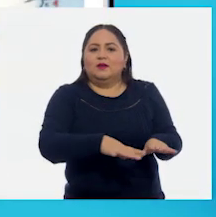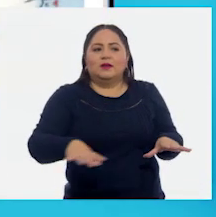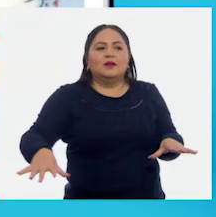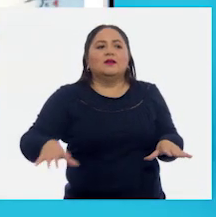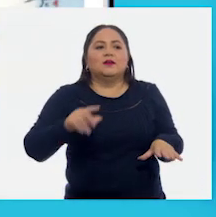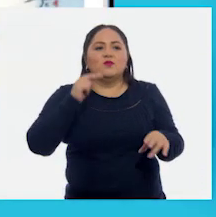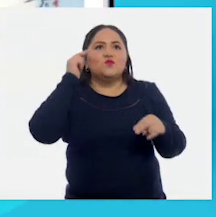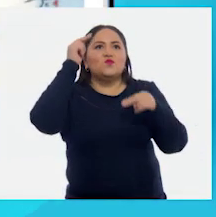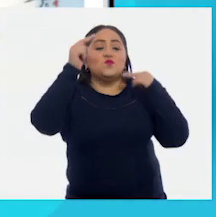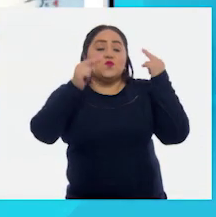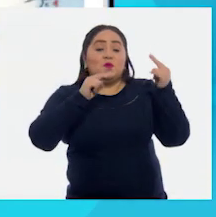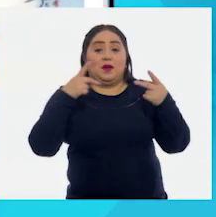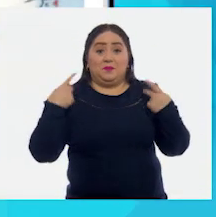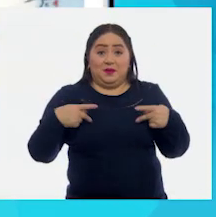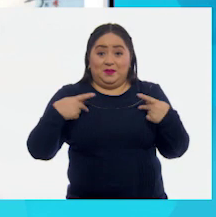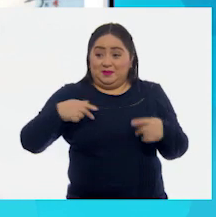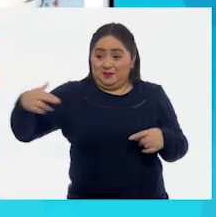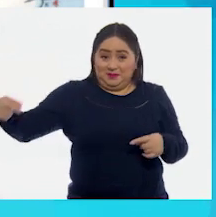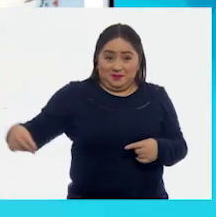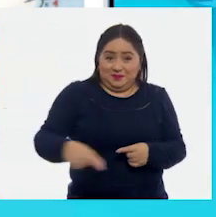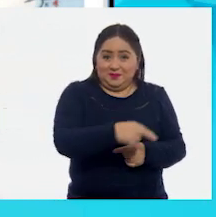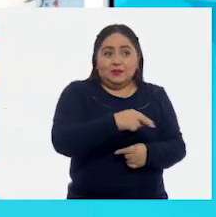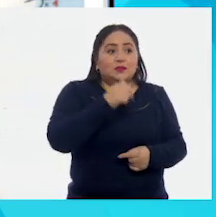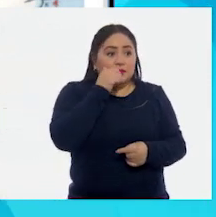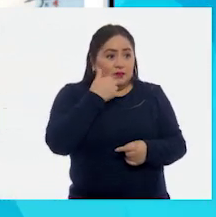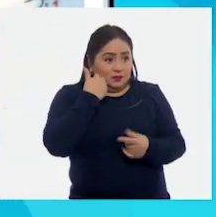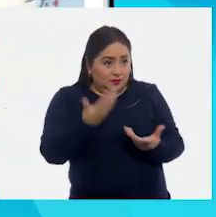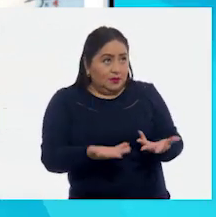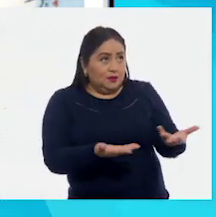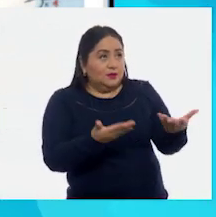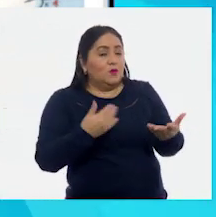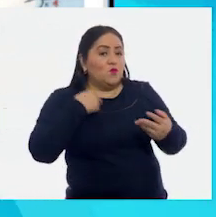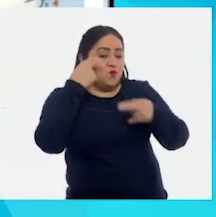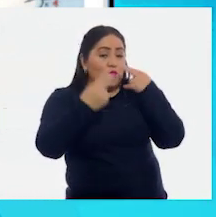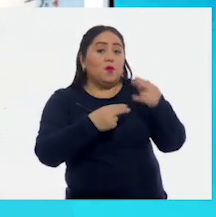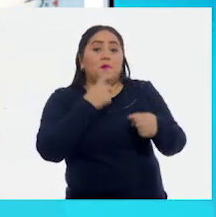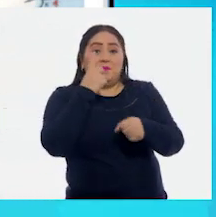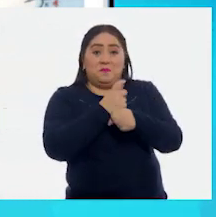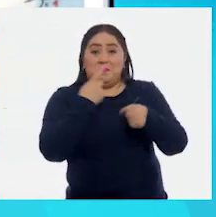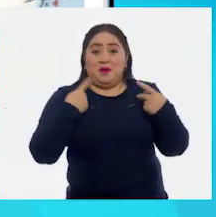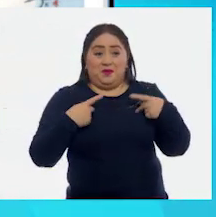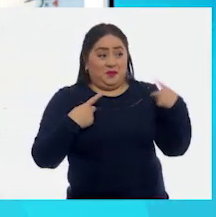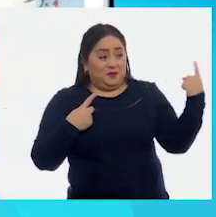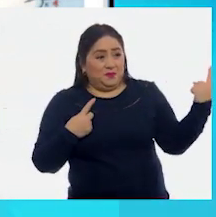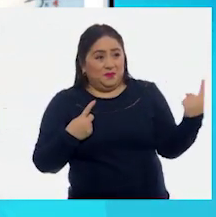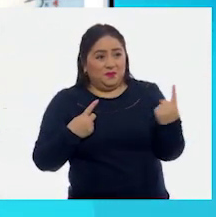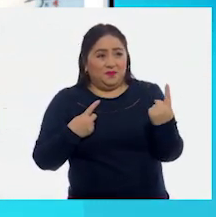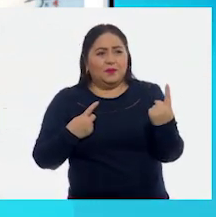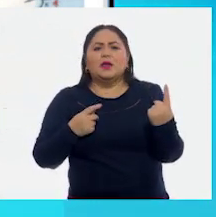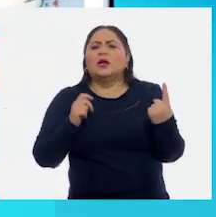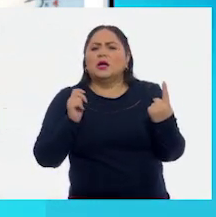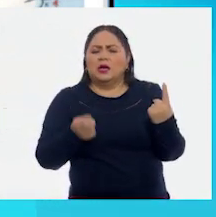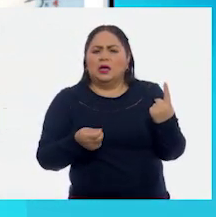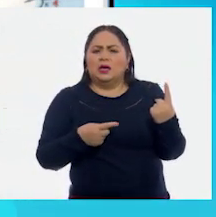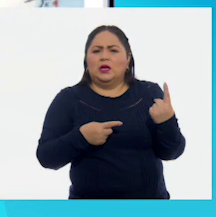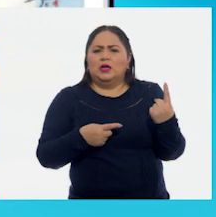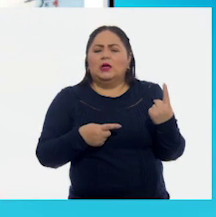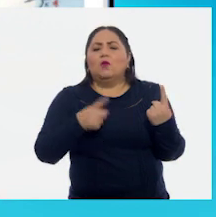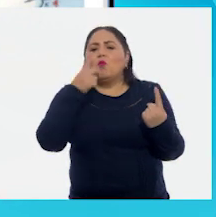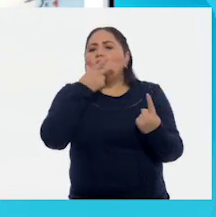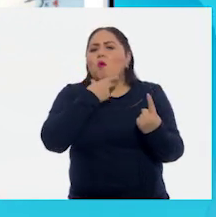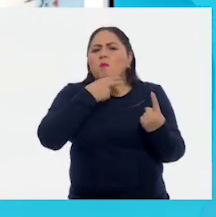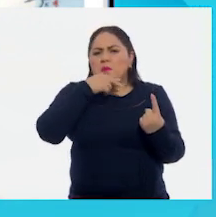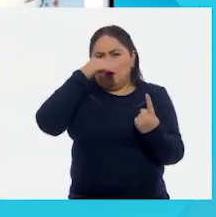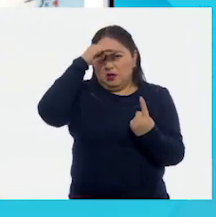una nube. Y a las personas que pasan les ofrece su nube. Y a la primera persona que se la ofrece es a un